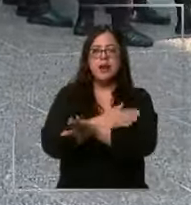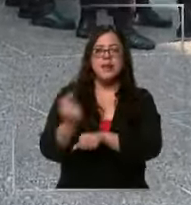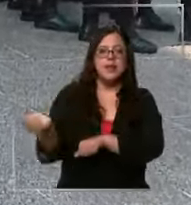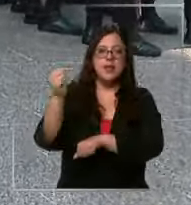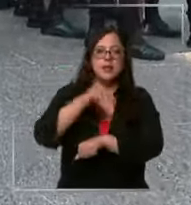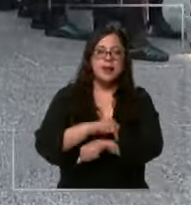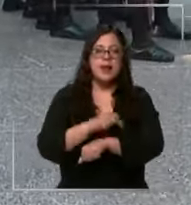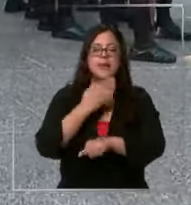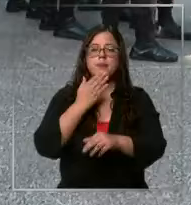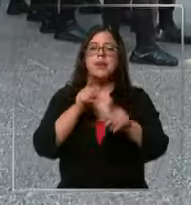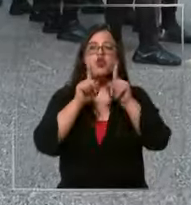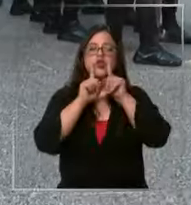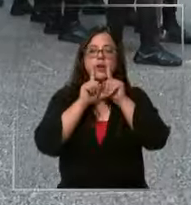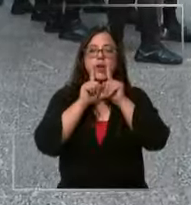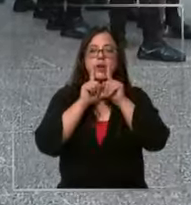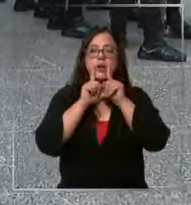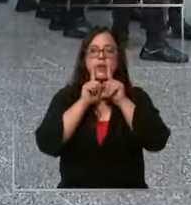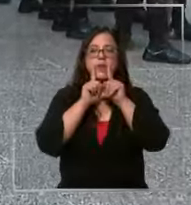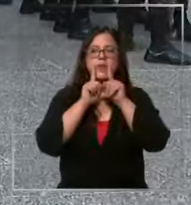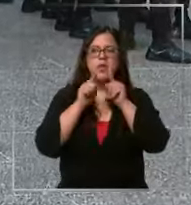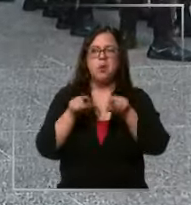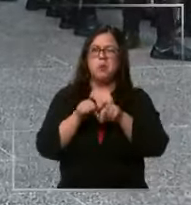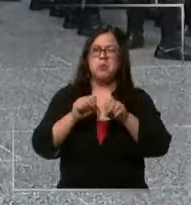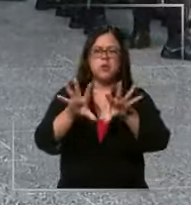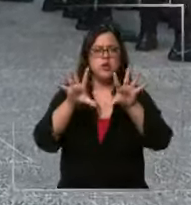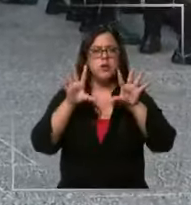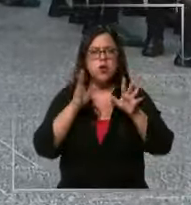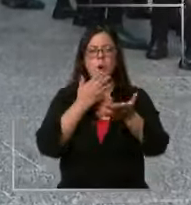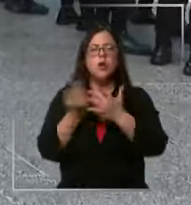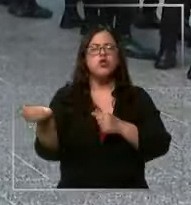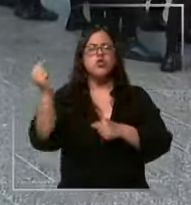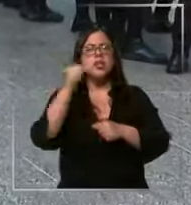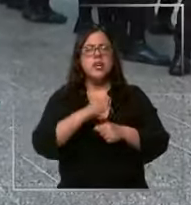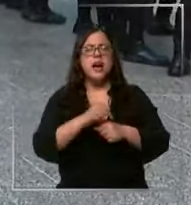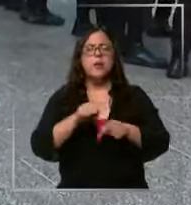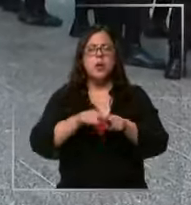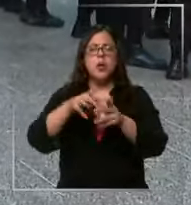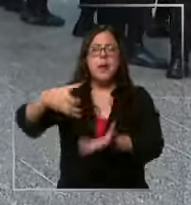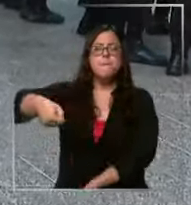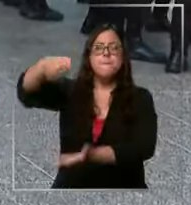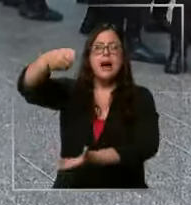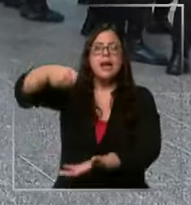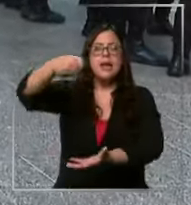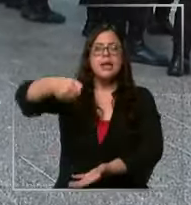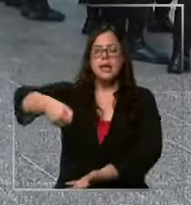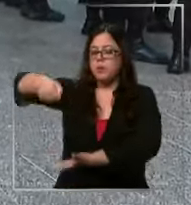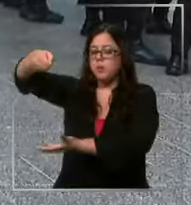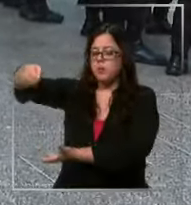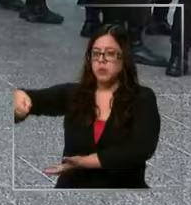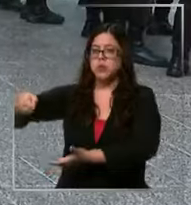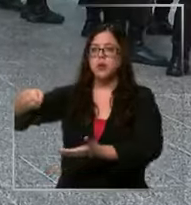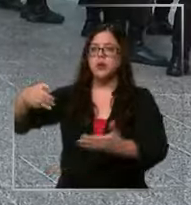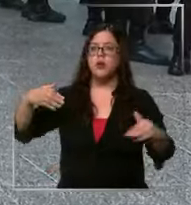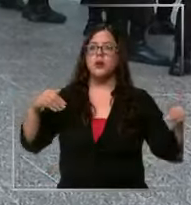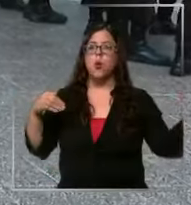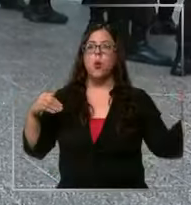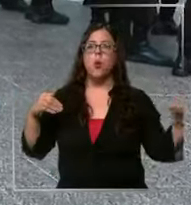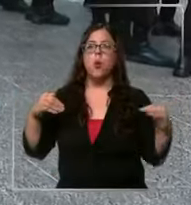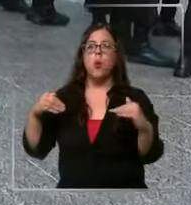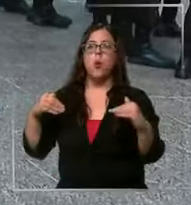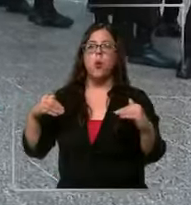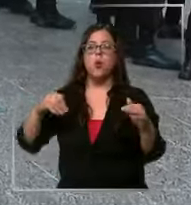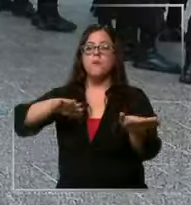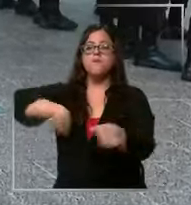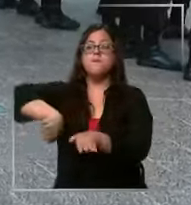y también en el hotel. Algo que me sorprendió fue que cuando llegamos y pusimos las maletas al costado de la puerta de ingresos nos dijeron ponerlas más